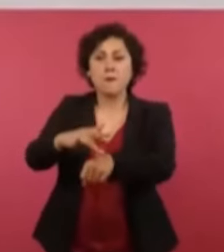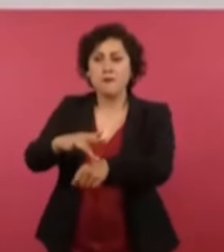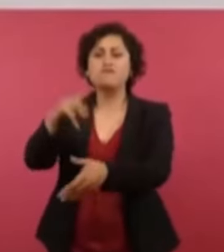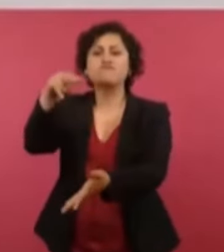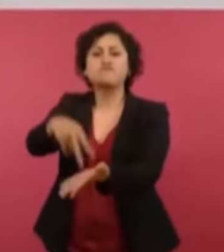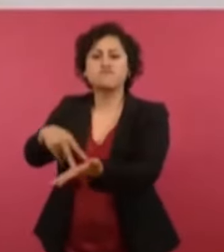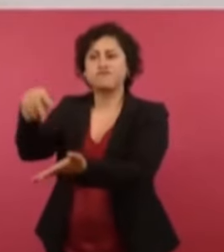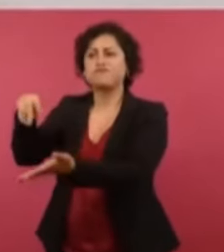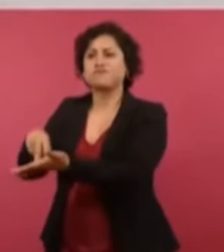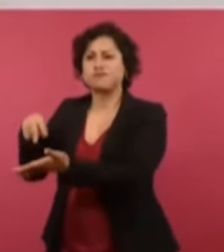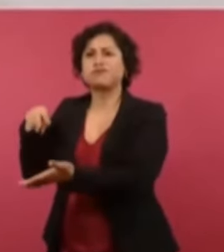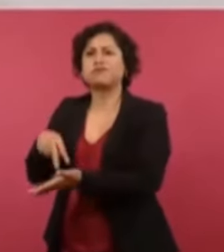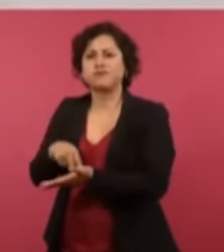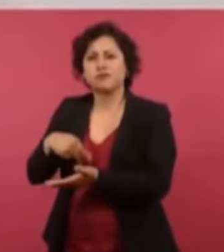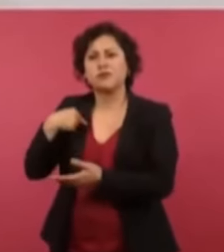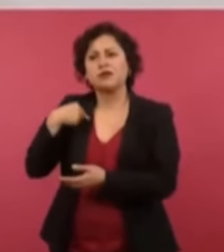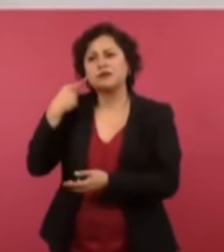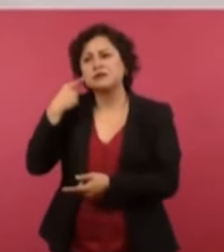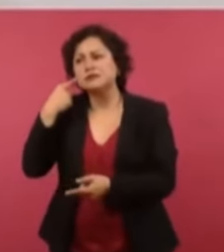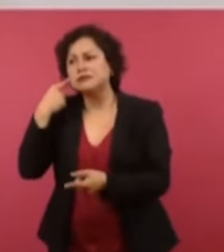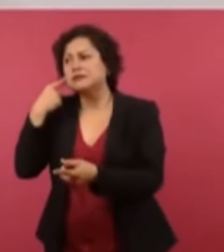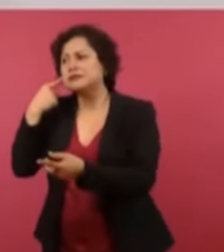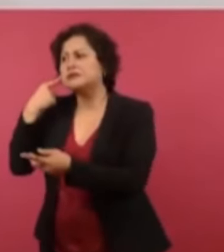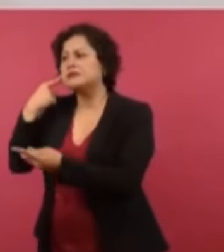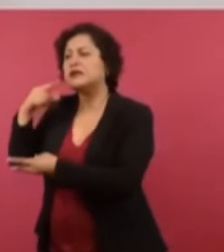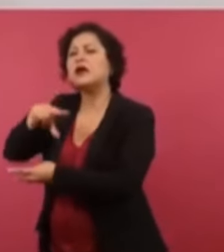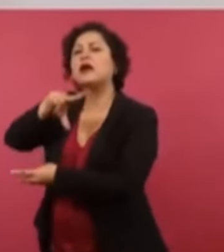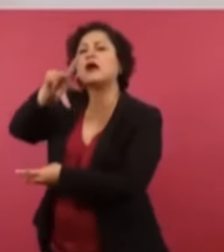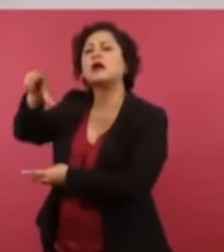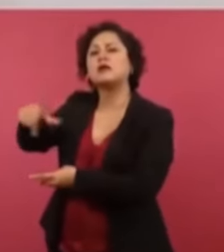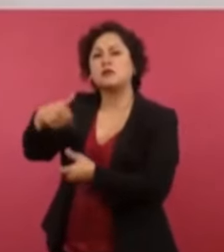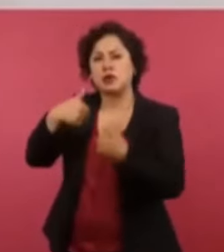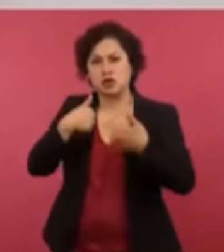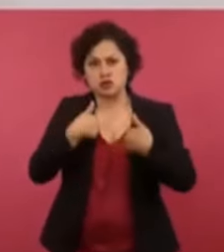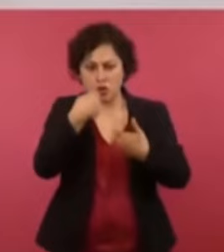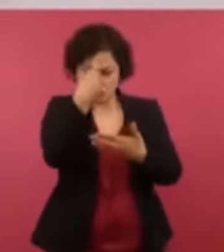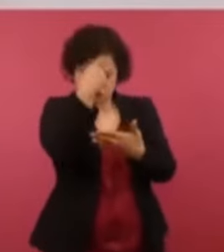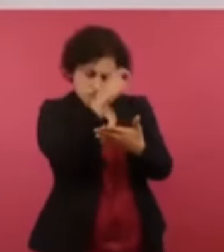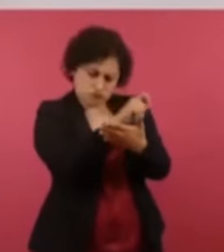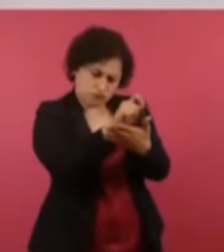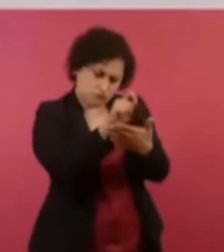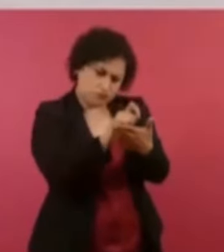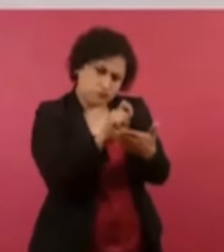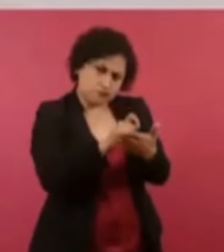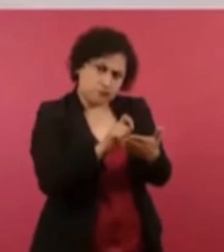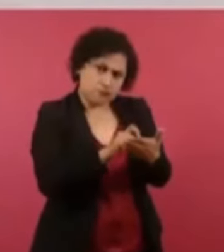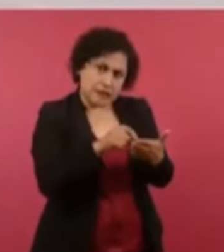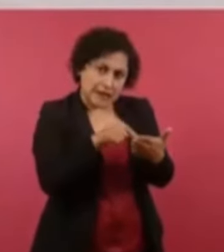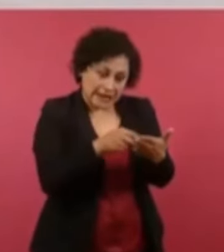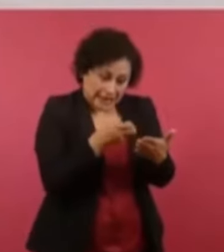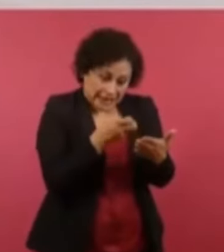un texto que lo reproduzco en mi nuevo libro,